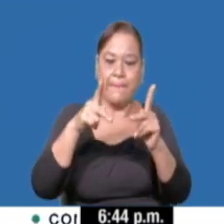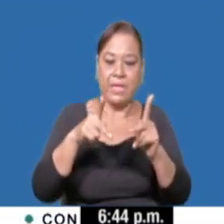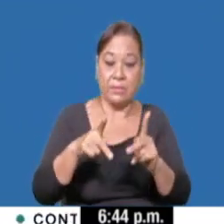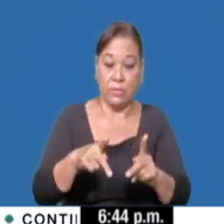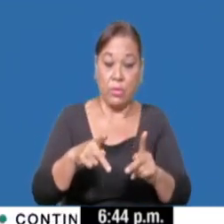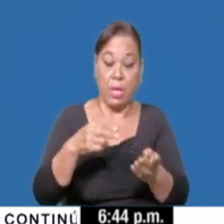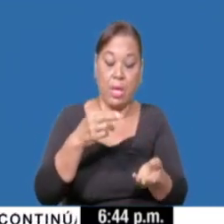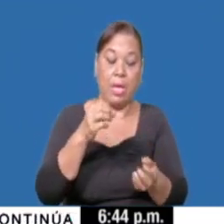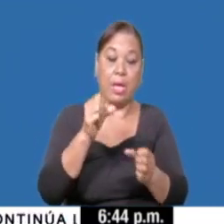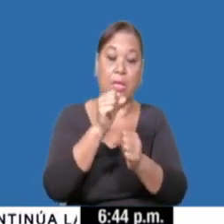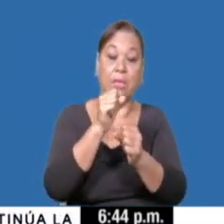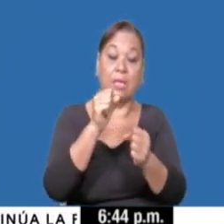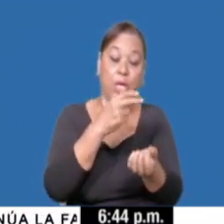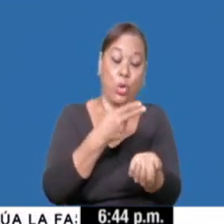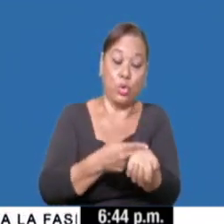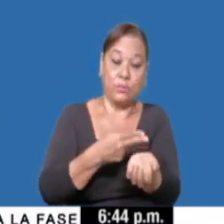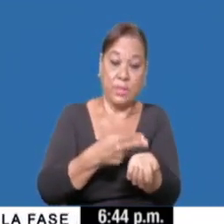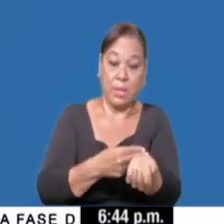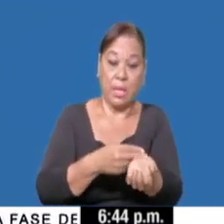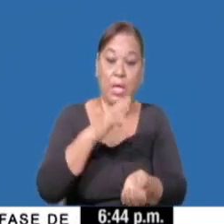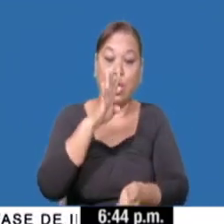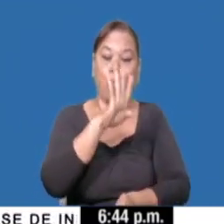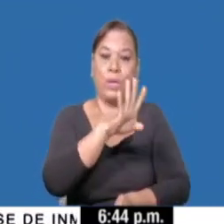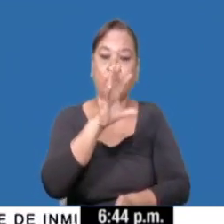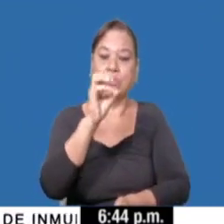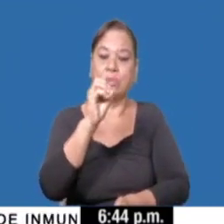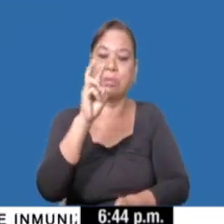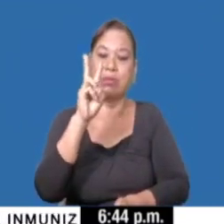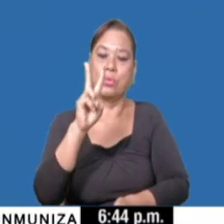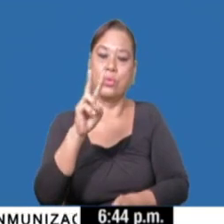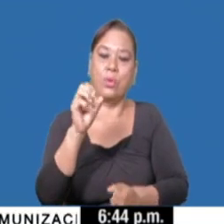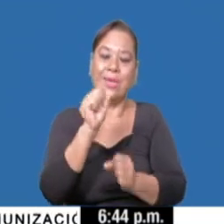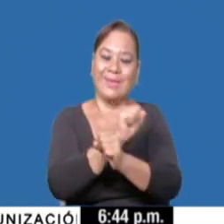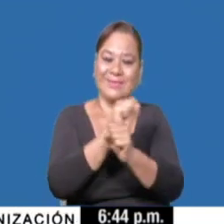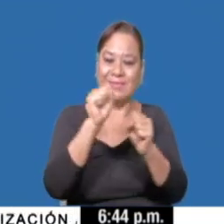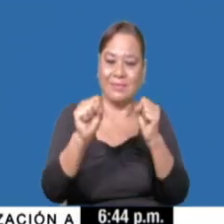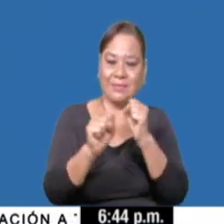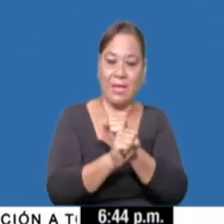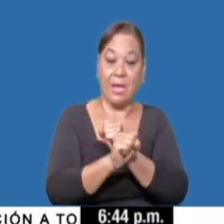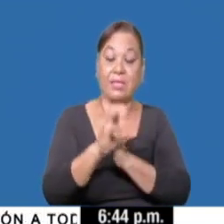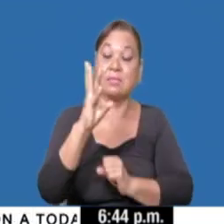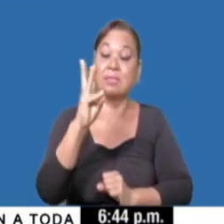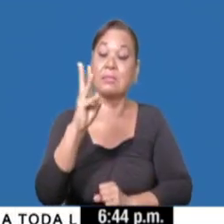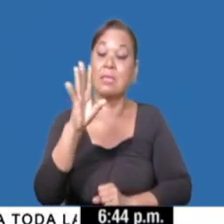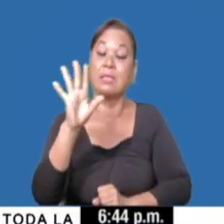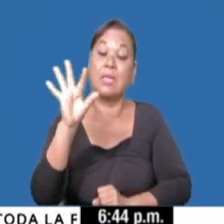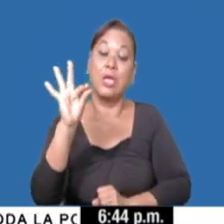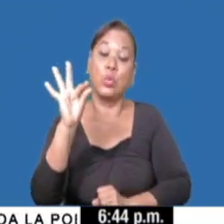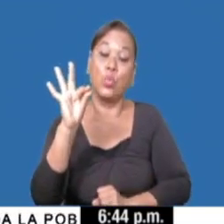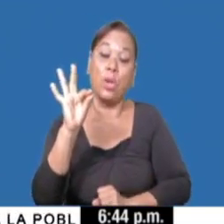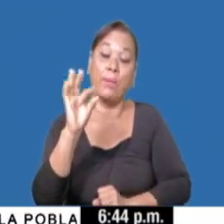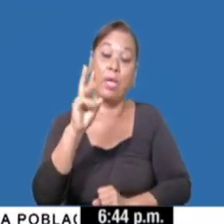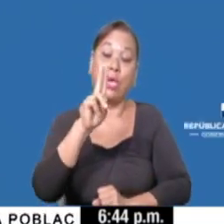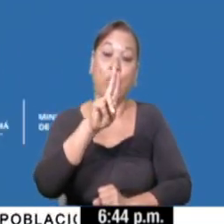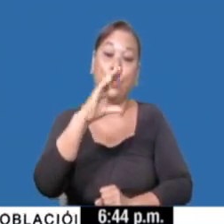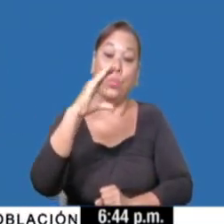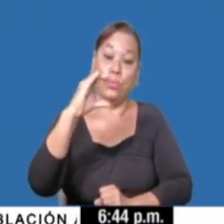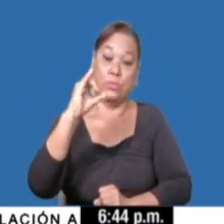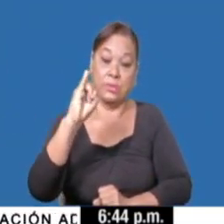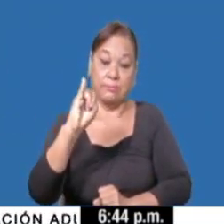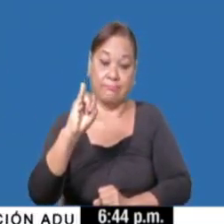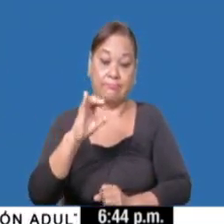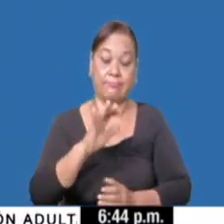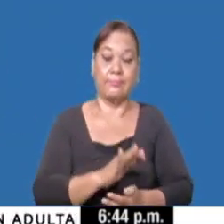471, 402 están en sala y 69 en la unidad de cuidados intensivos.